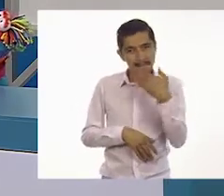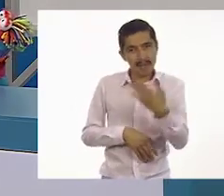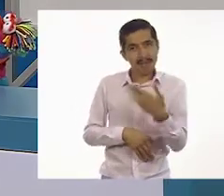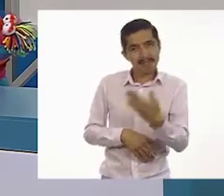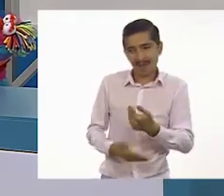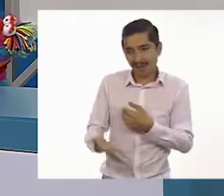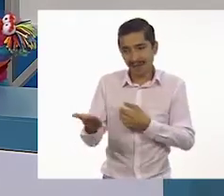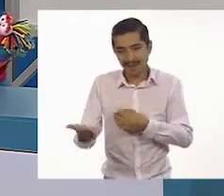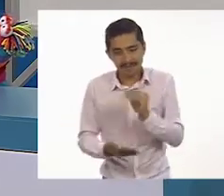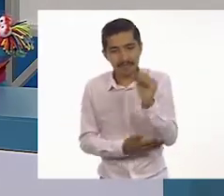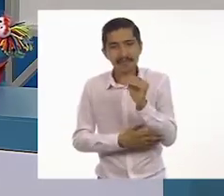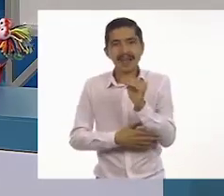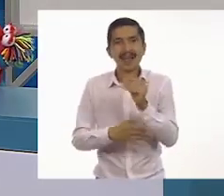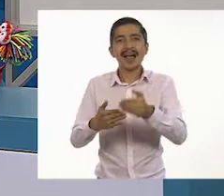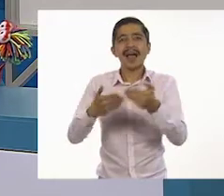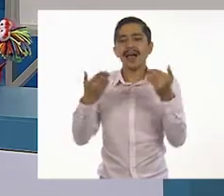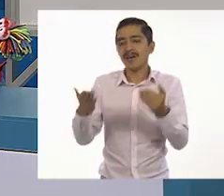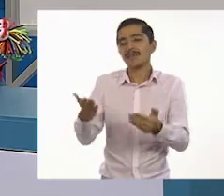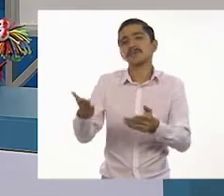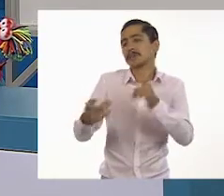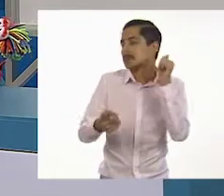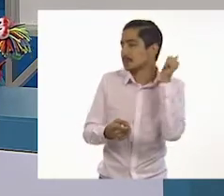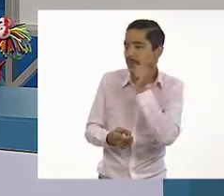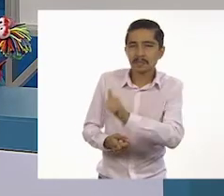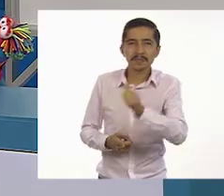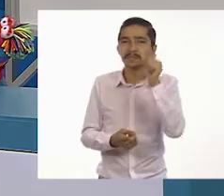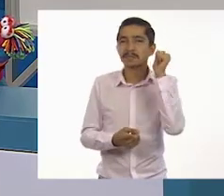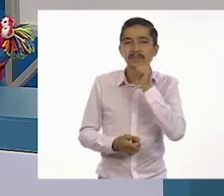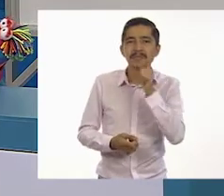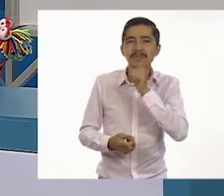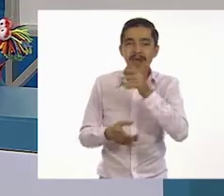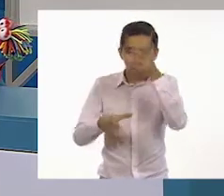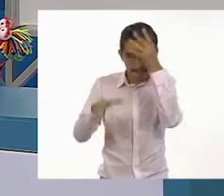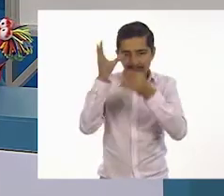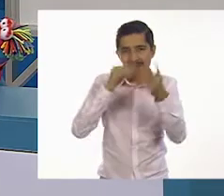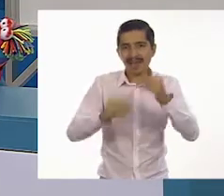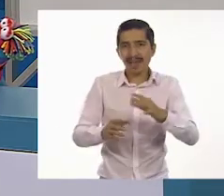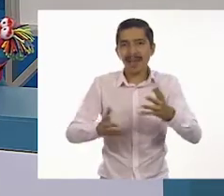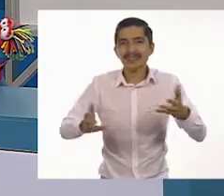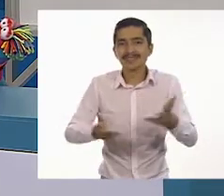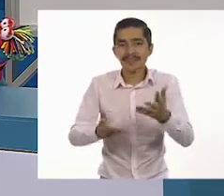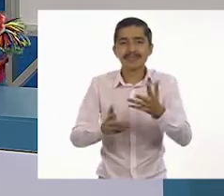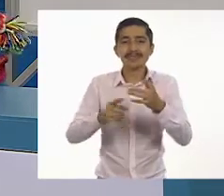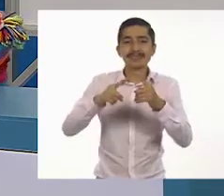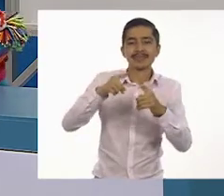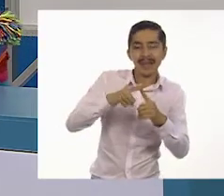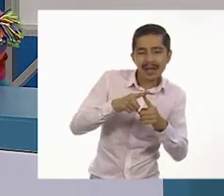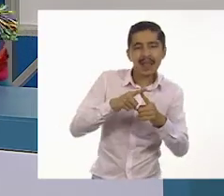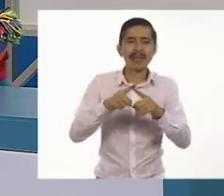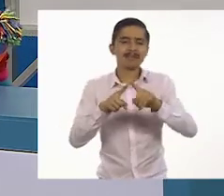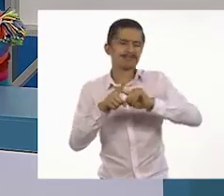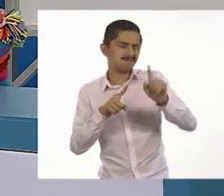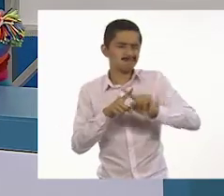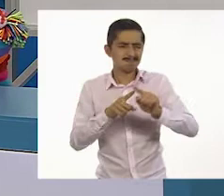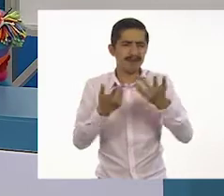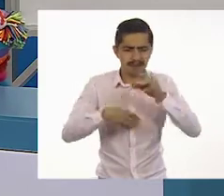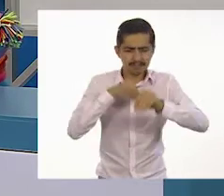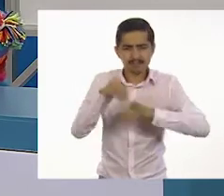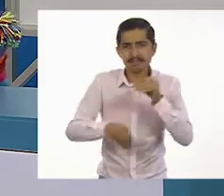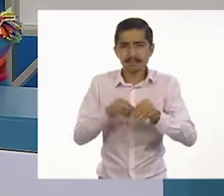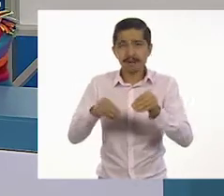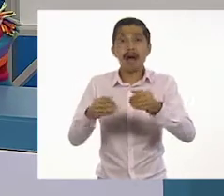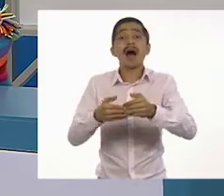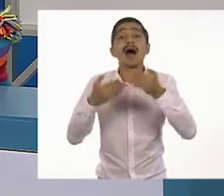eso es una muestra de que siempre podemos aplicar lo que hemos aprendido en tareas y producciones distintas. Ahora,